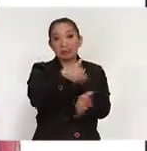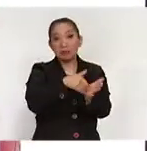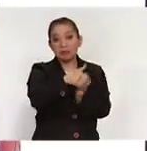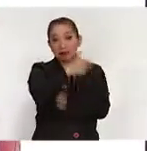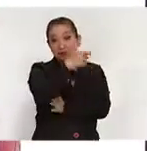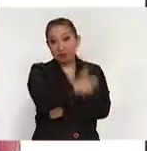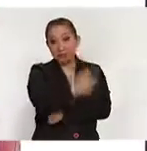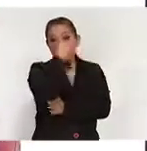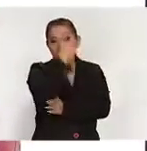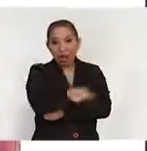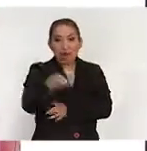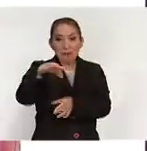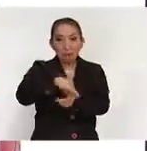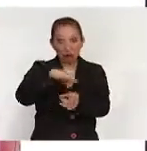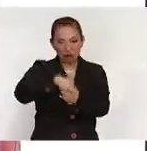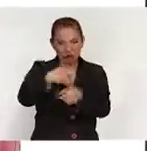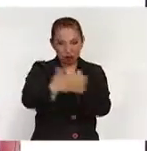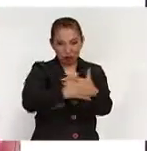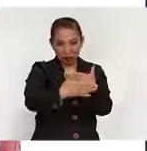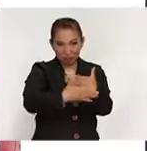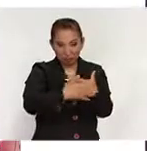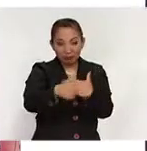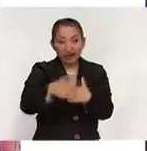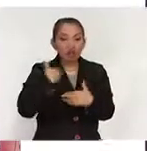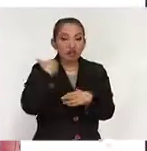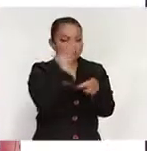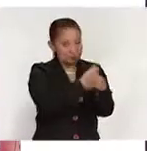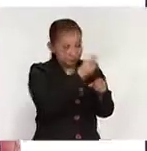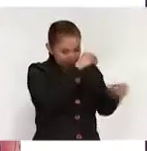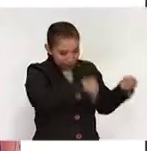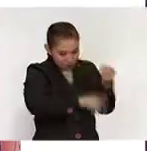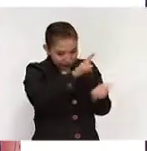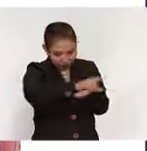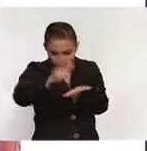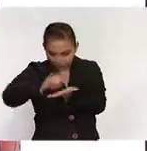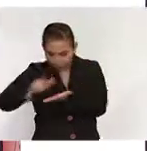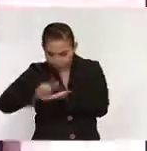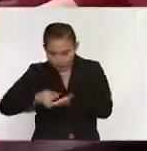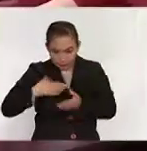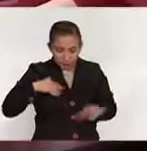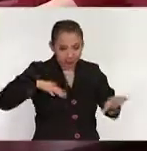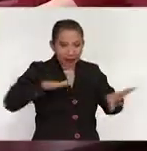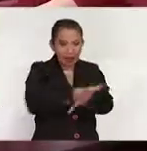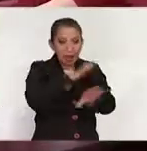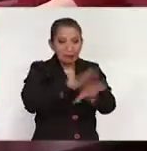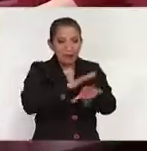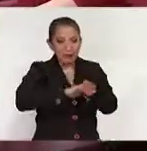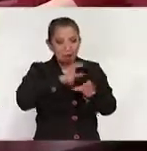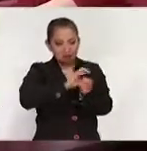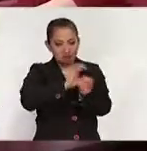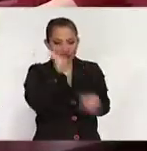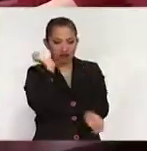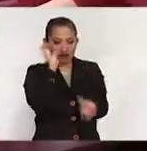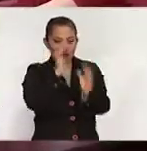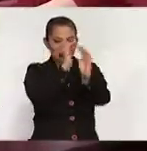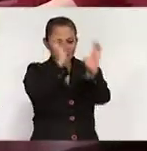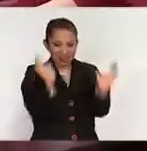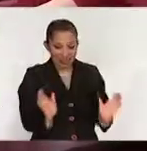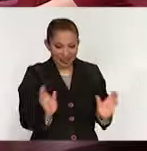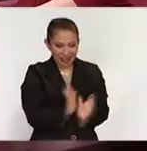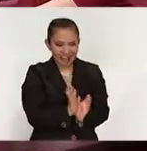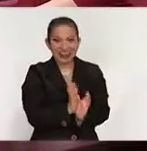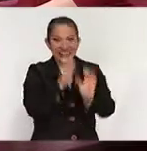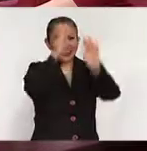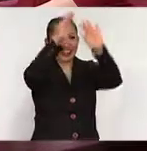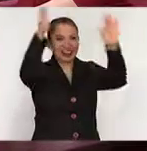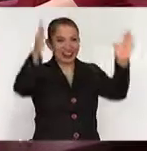millones de pesos para esta elección es decir nosotros las rehabilitamos los limpiamos y vemos y cambiamos las tapas de las urnas de los canceles